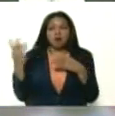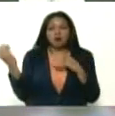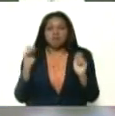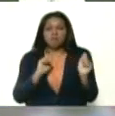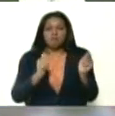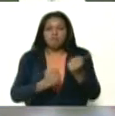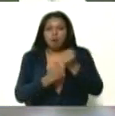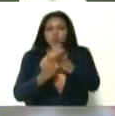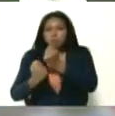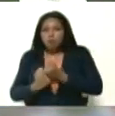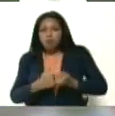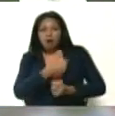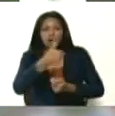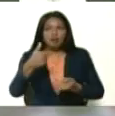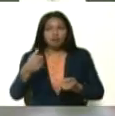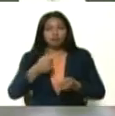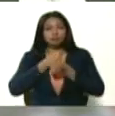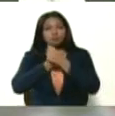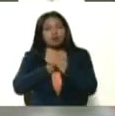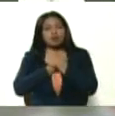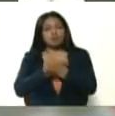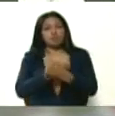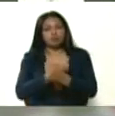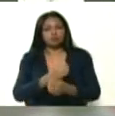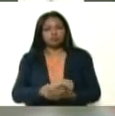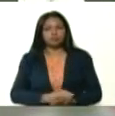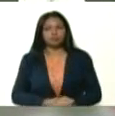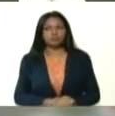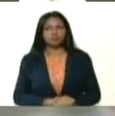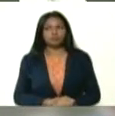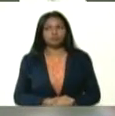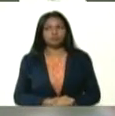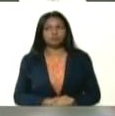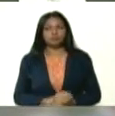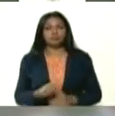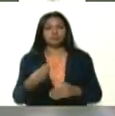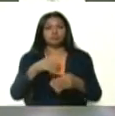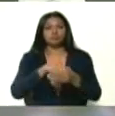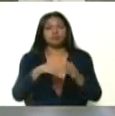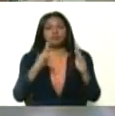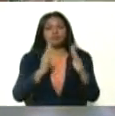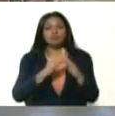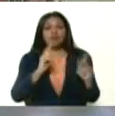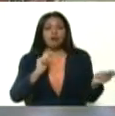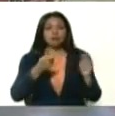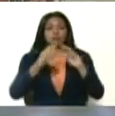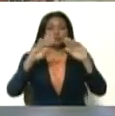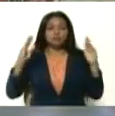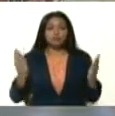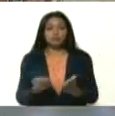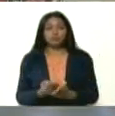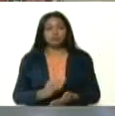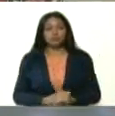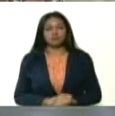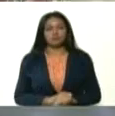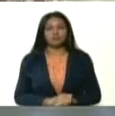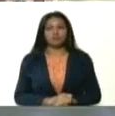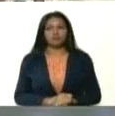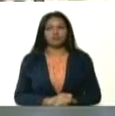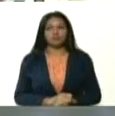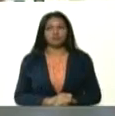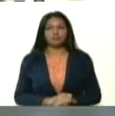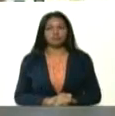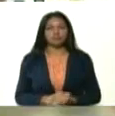en solidaridad, en amor. La cuarentena ha cambiado el mundo, la